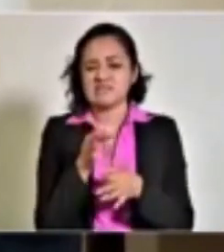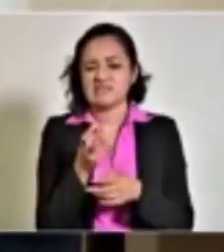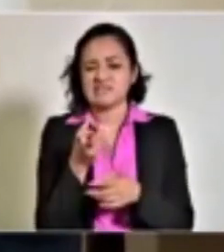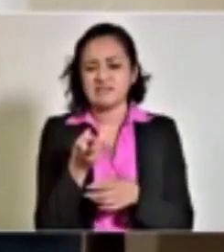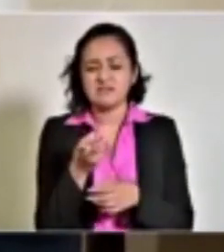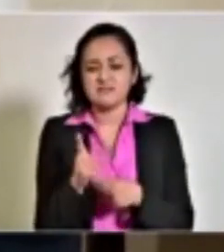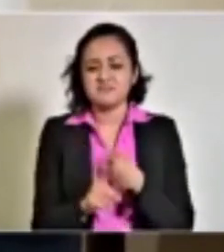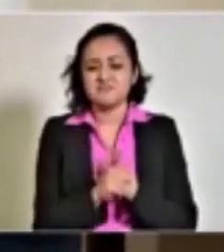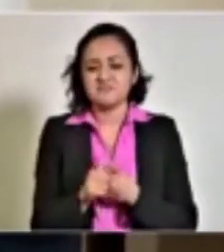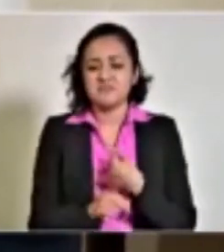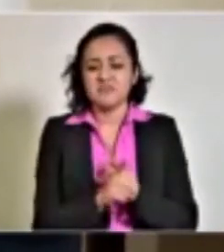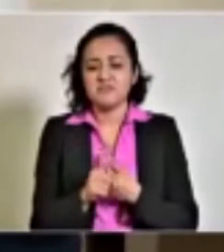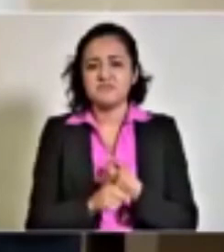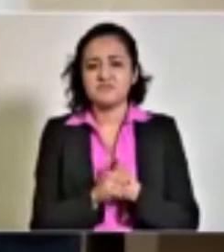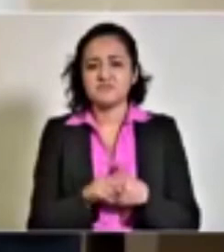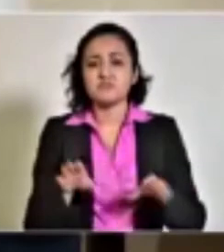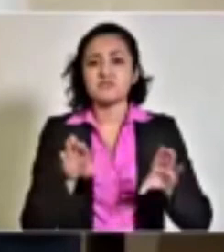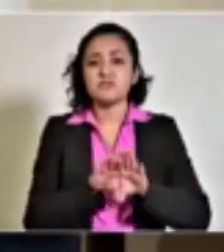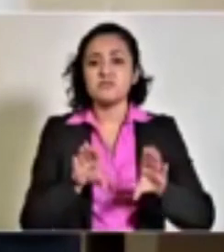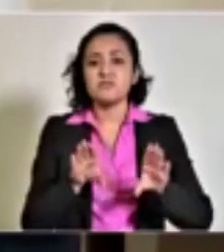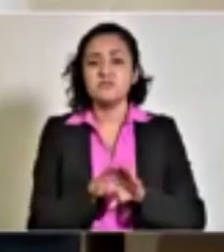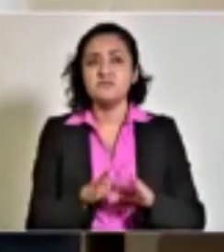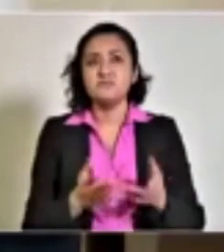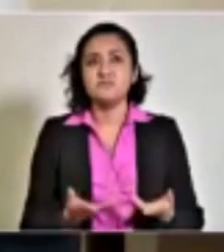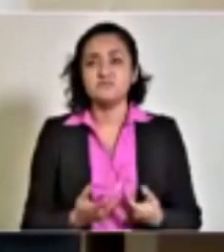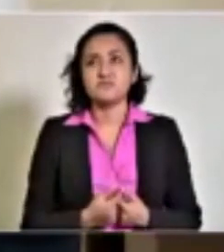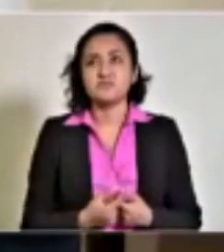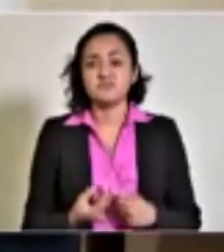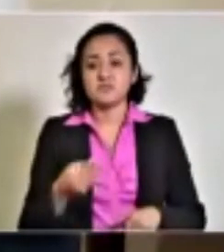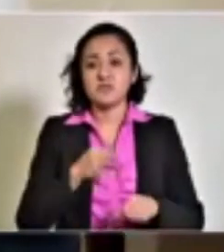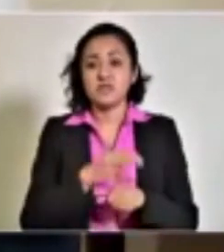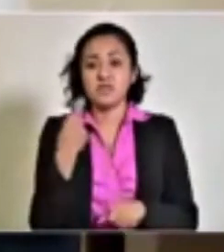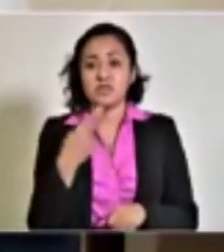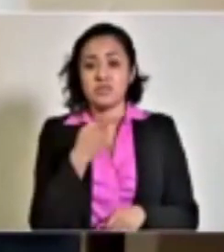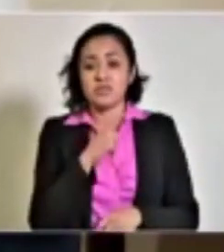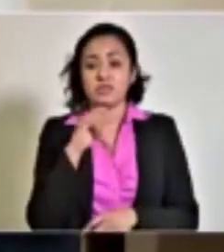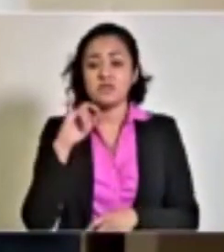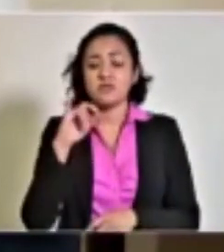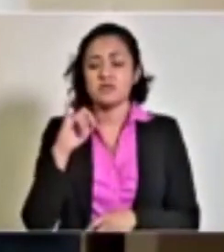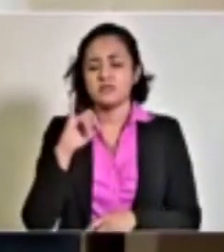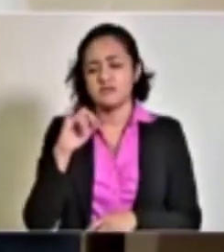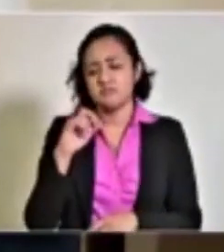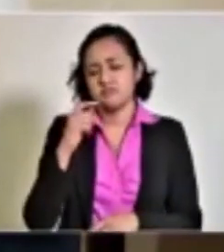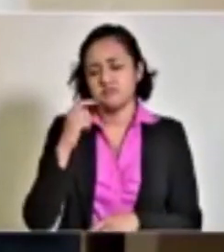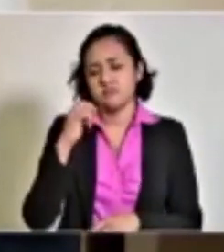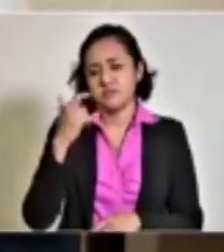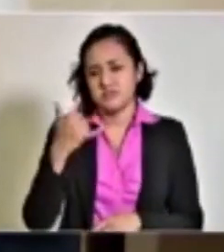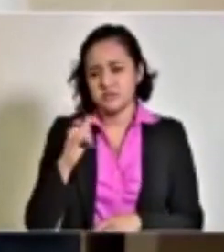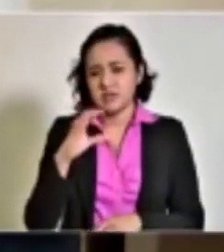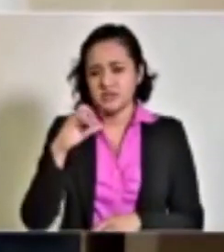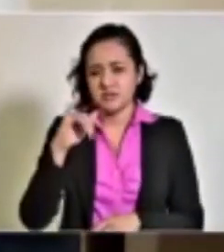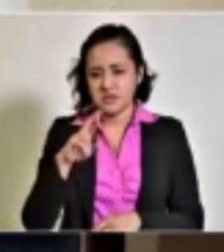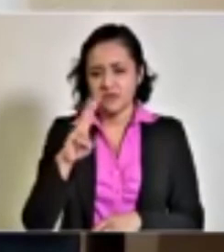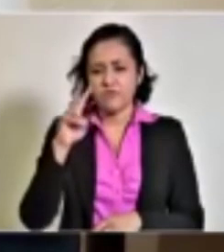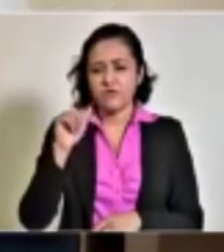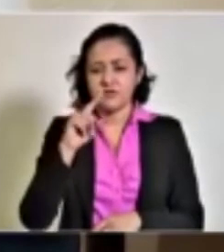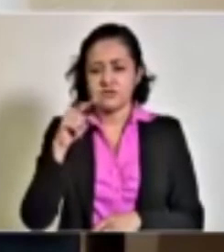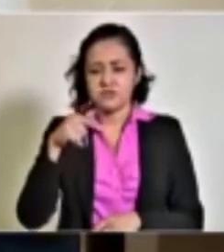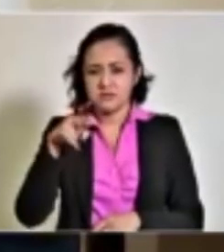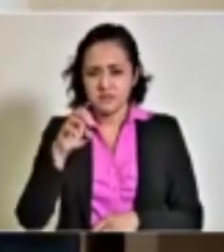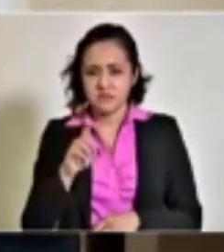hicieron que bajo el nombre del propio Yacir Vázquez promoviera un amparo.